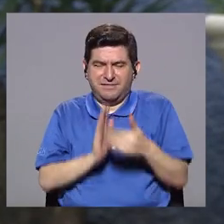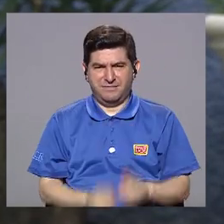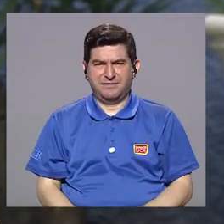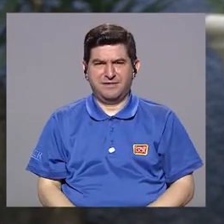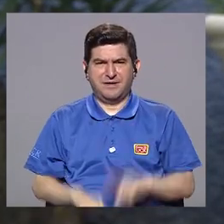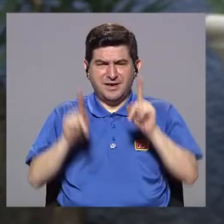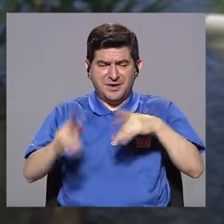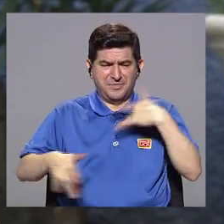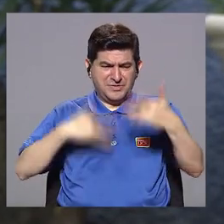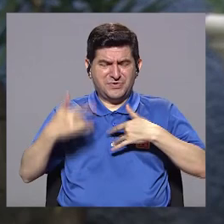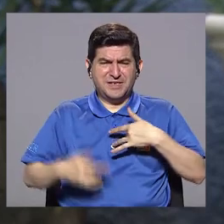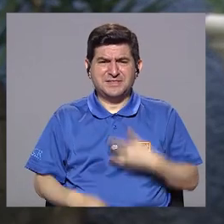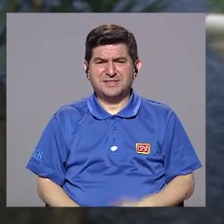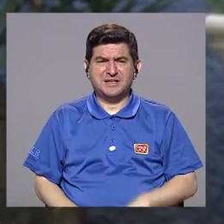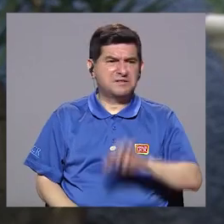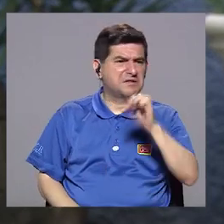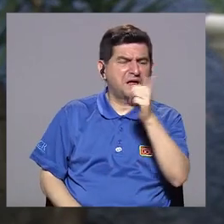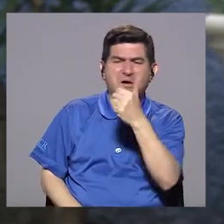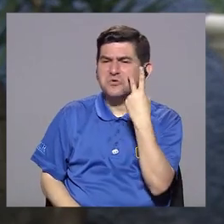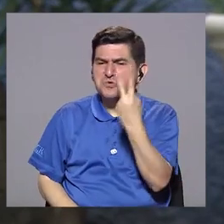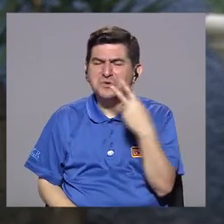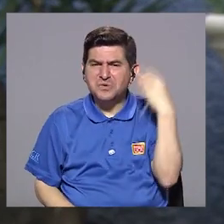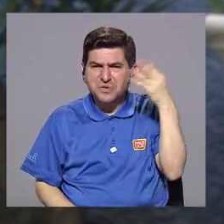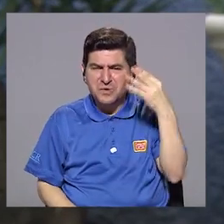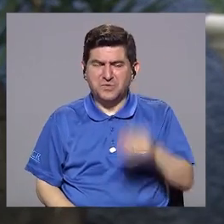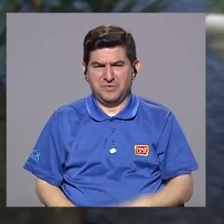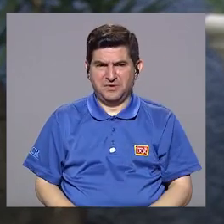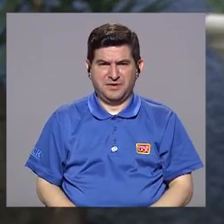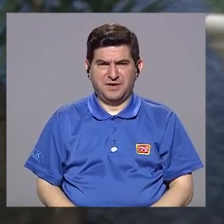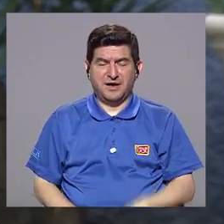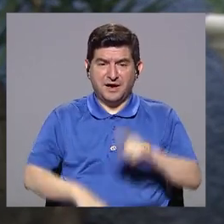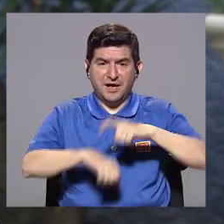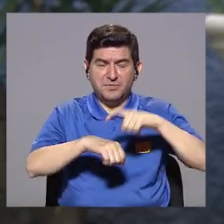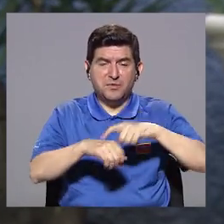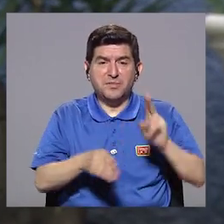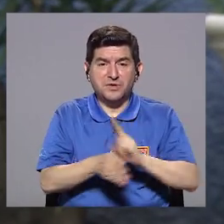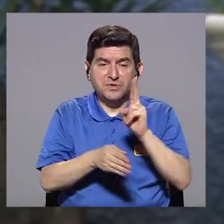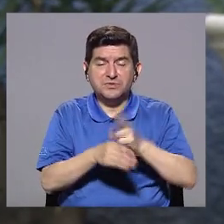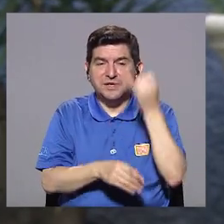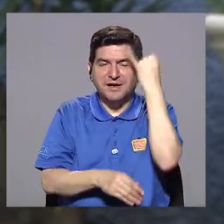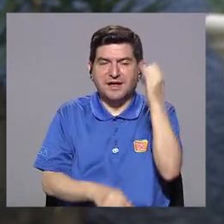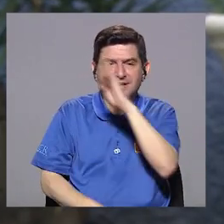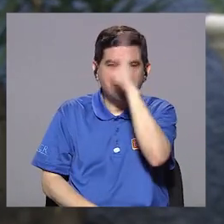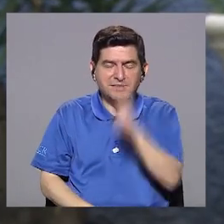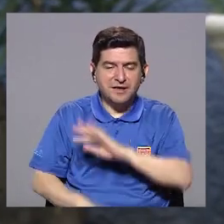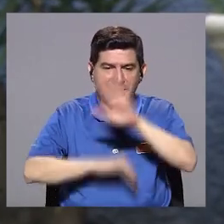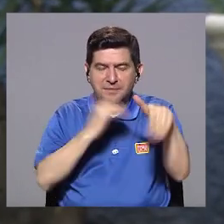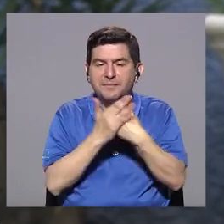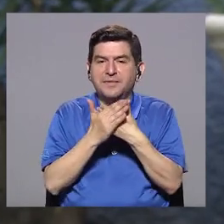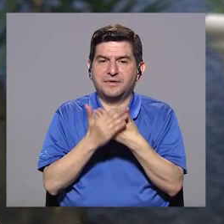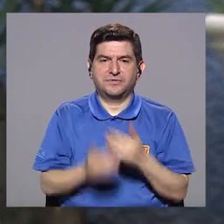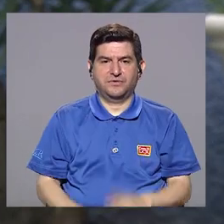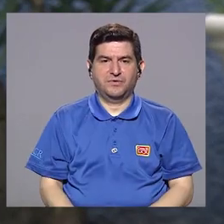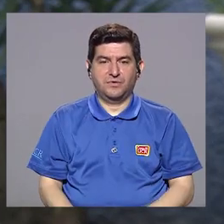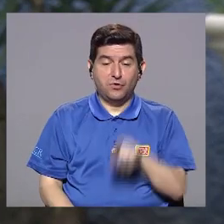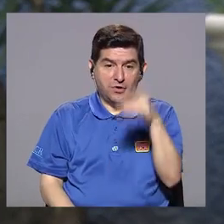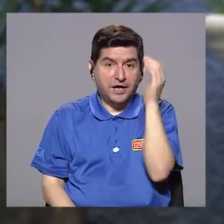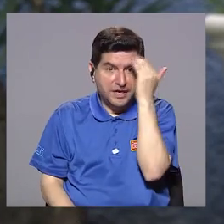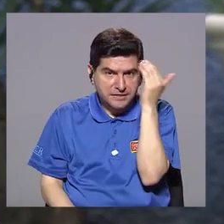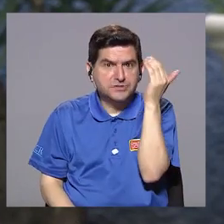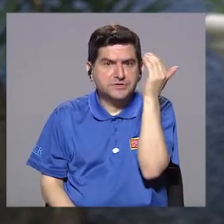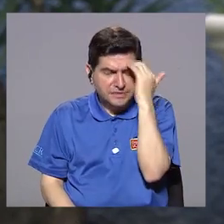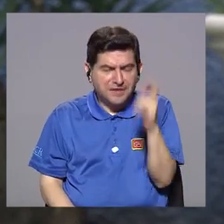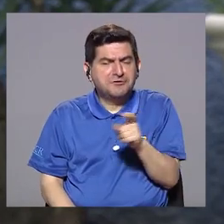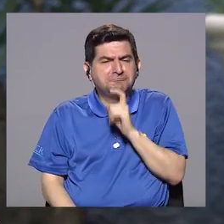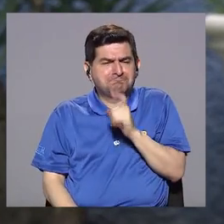ellos se sienten ridiculizados por el común de la gente cuando utilizan el concepto de bipolar para cualquier cosa. Porque ellos saben